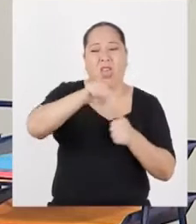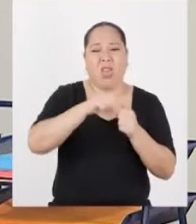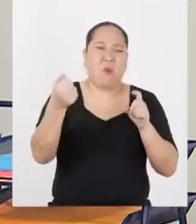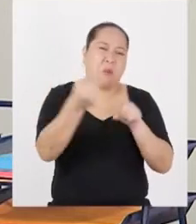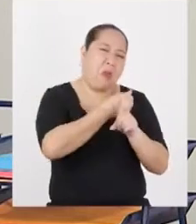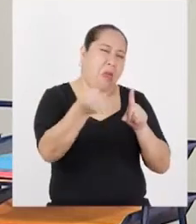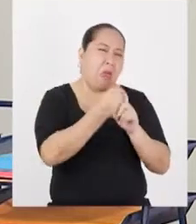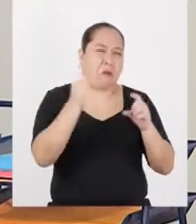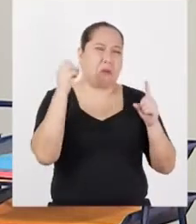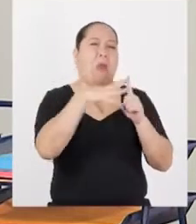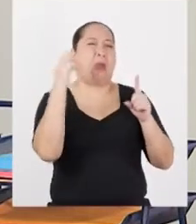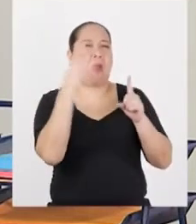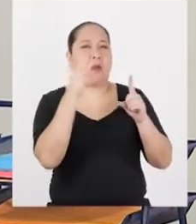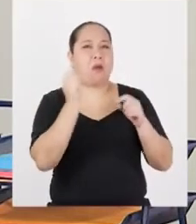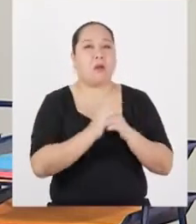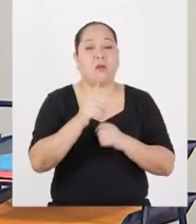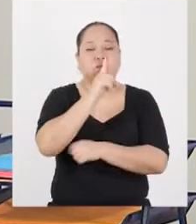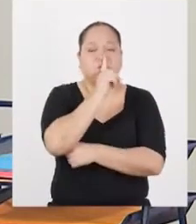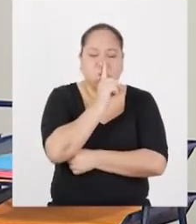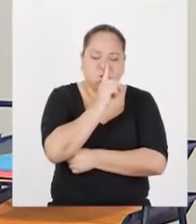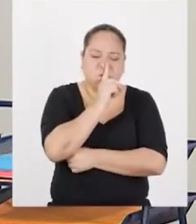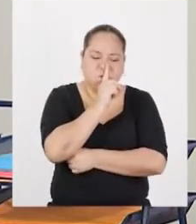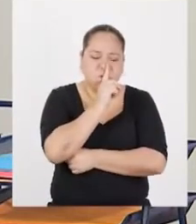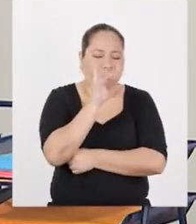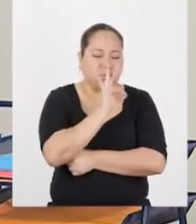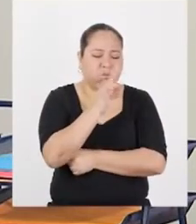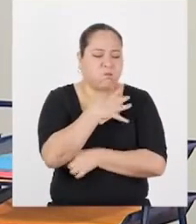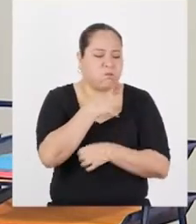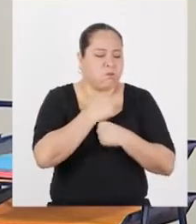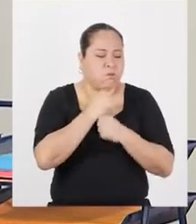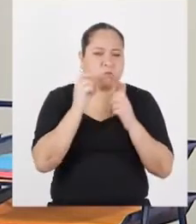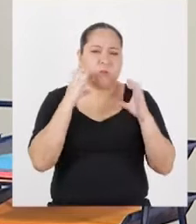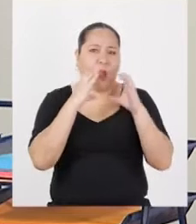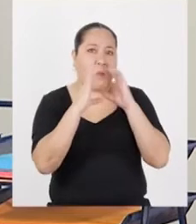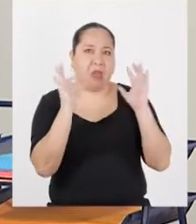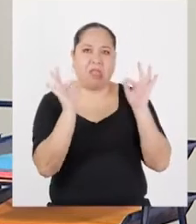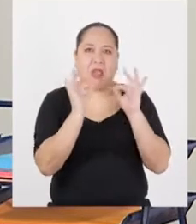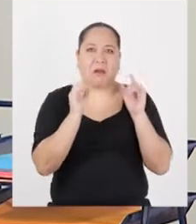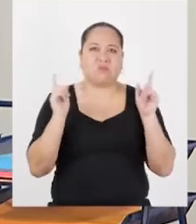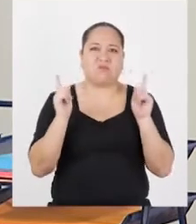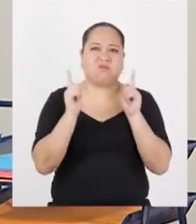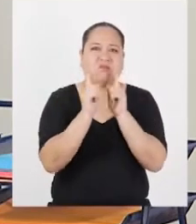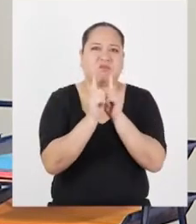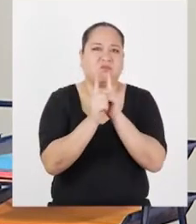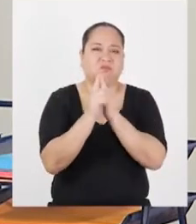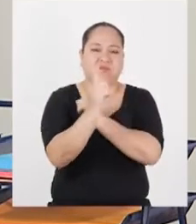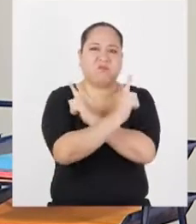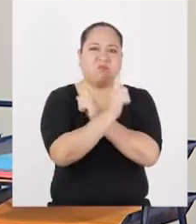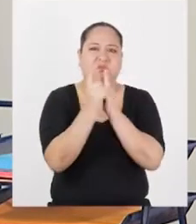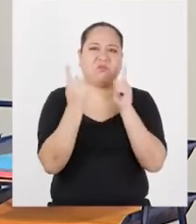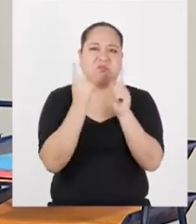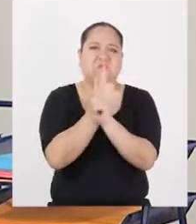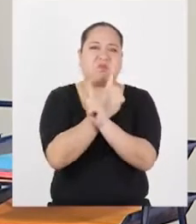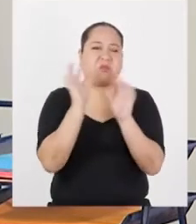y gritándose. O por el contrario, nadie dice nunca nada. Nadie quiere conversar con nadie. Se puede estar cayendo el mundo, pero